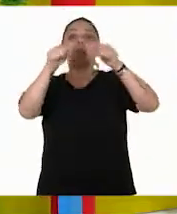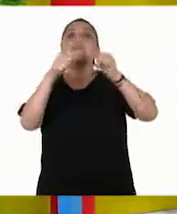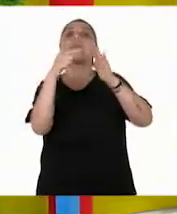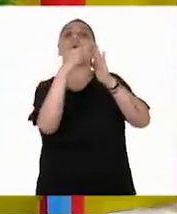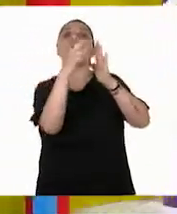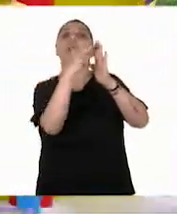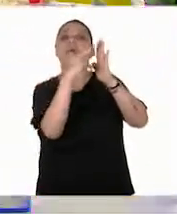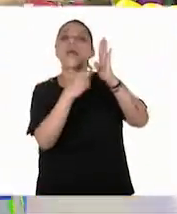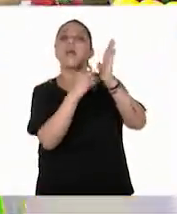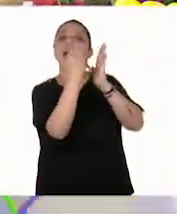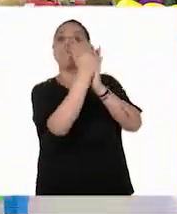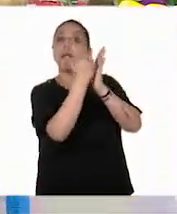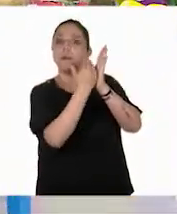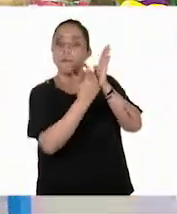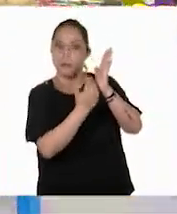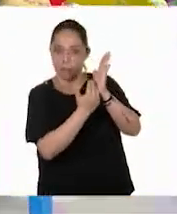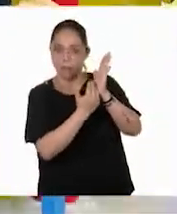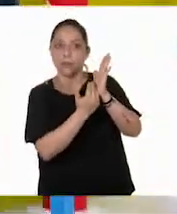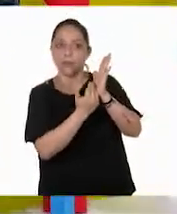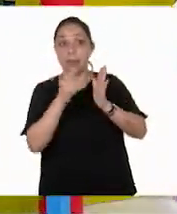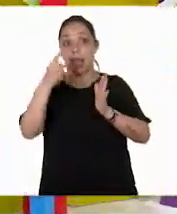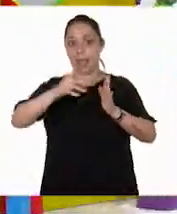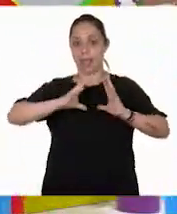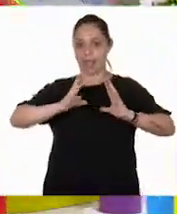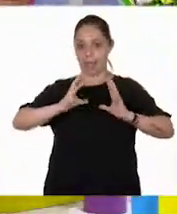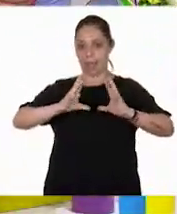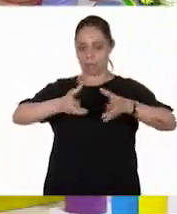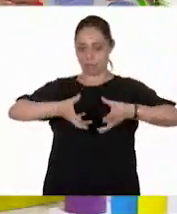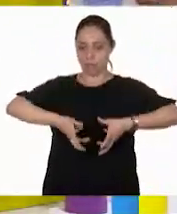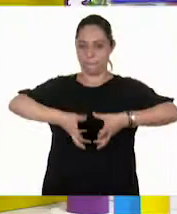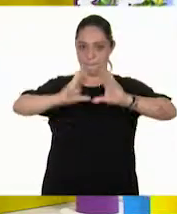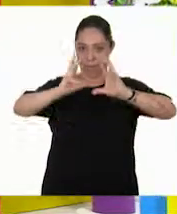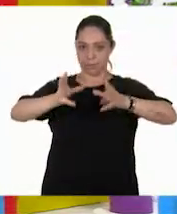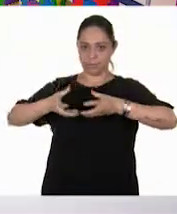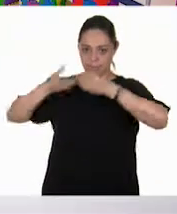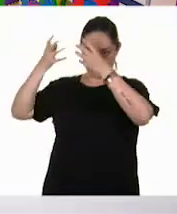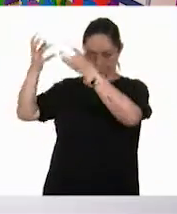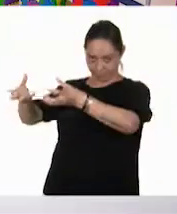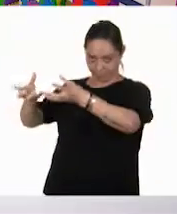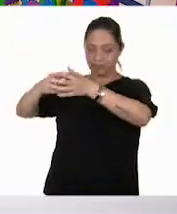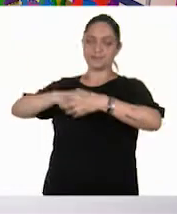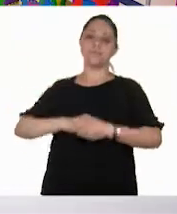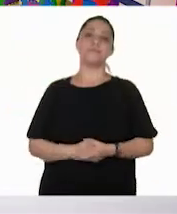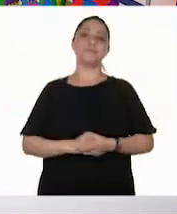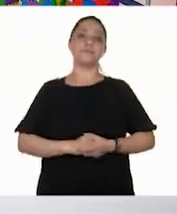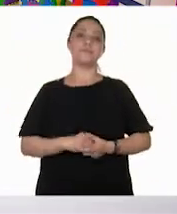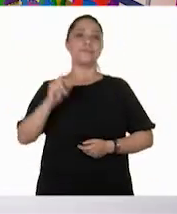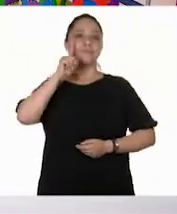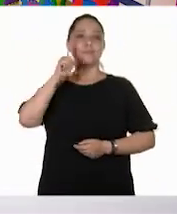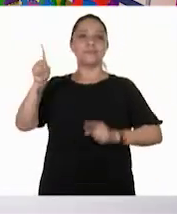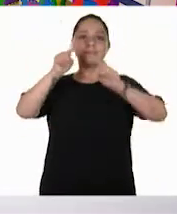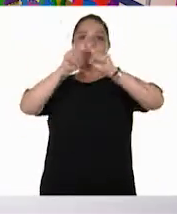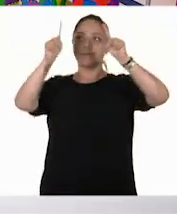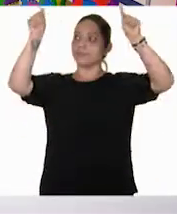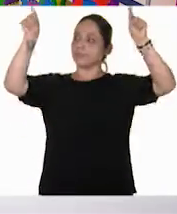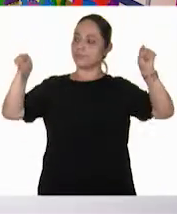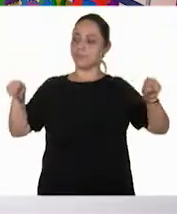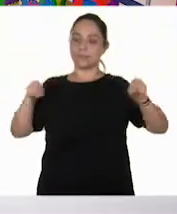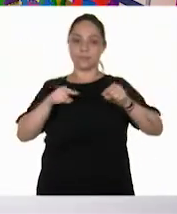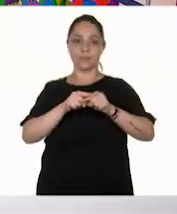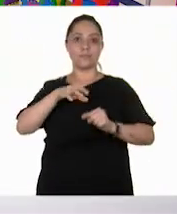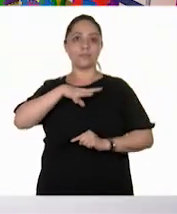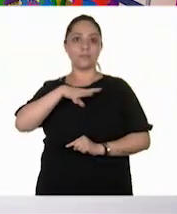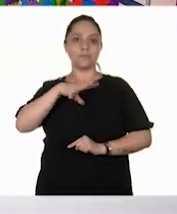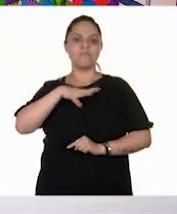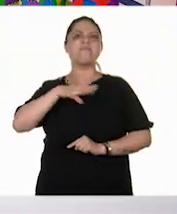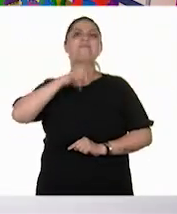a dar. Aquí tengo un dado. Sí. Este dado te lo voy a dar. Muy bien. Bien. Observen lo que tenemos en el pizarrón. En el pizarrón tenemos